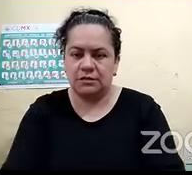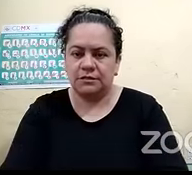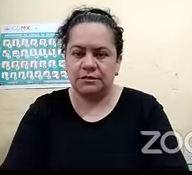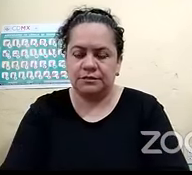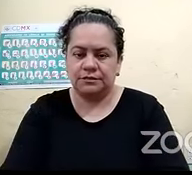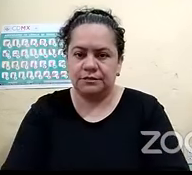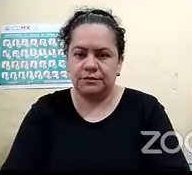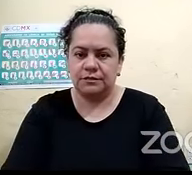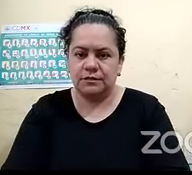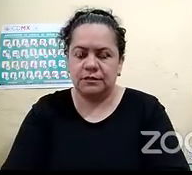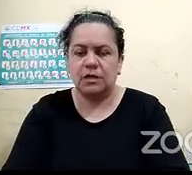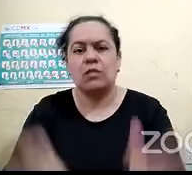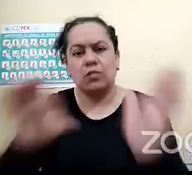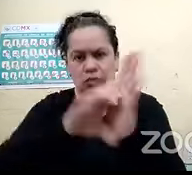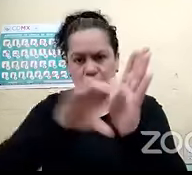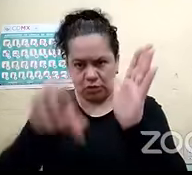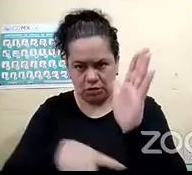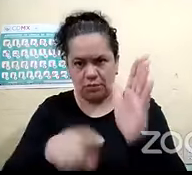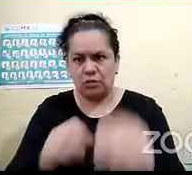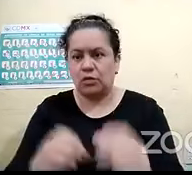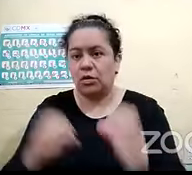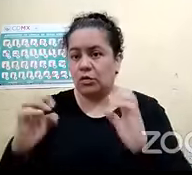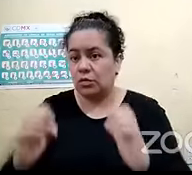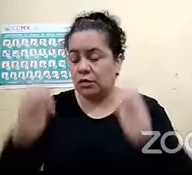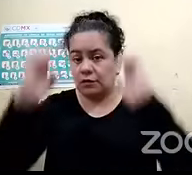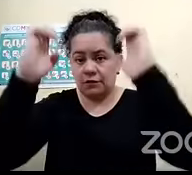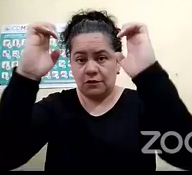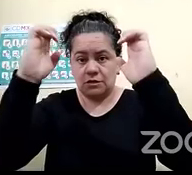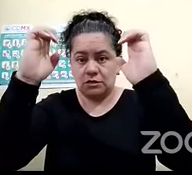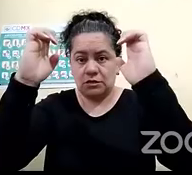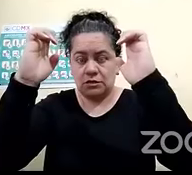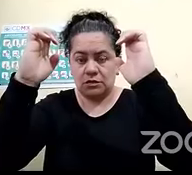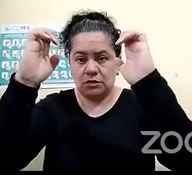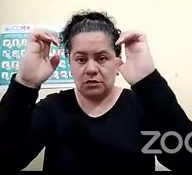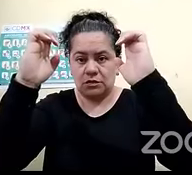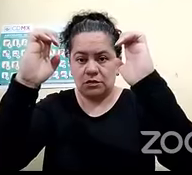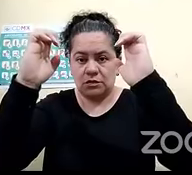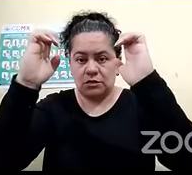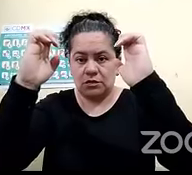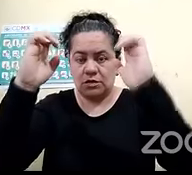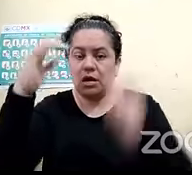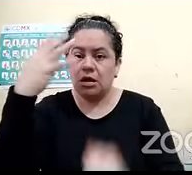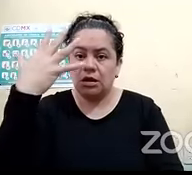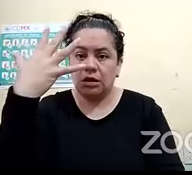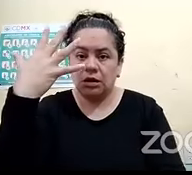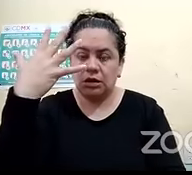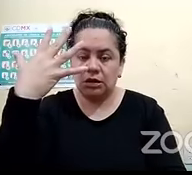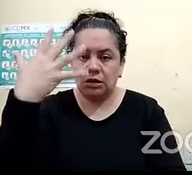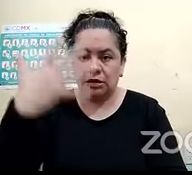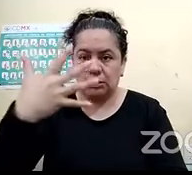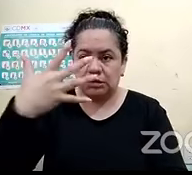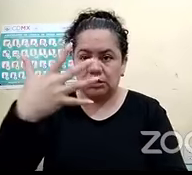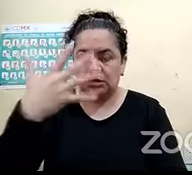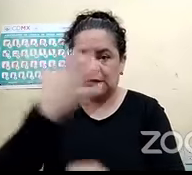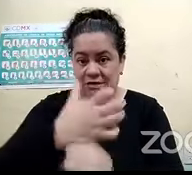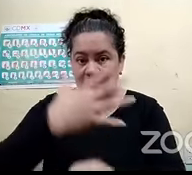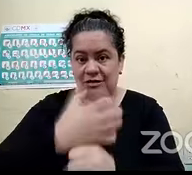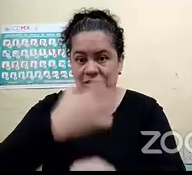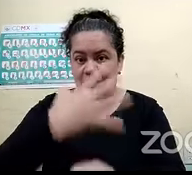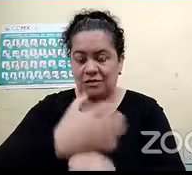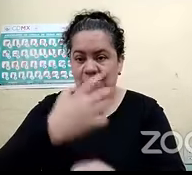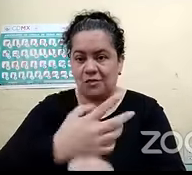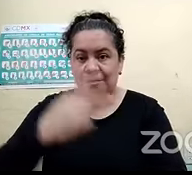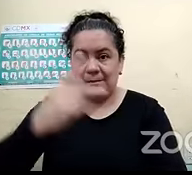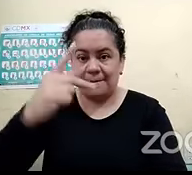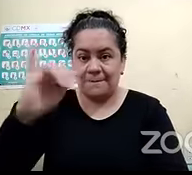a un edificio en donde estamos en por ejemplo quinto piso y nadie nos dice nada y empieza a temblar o empieza